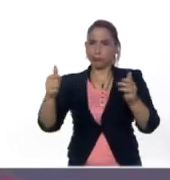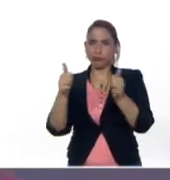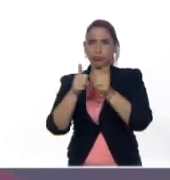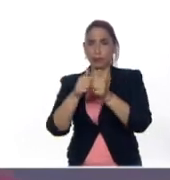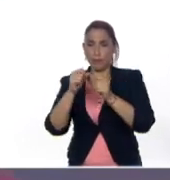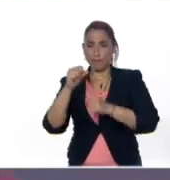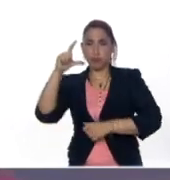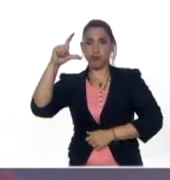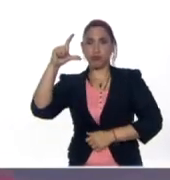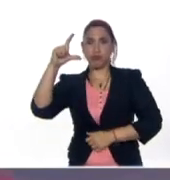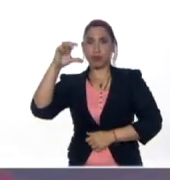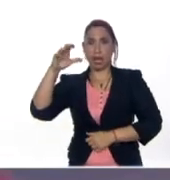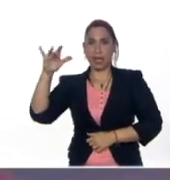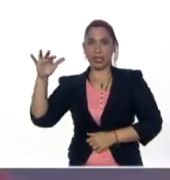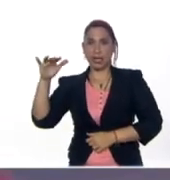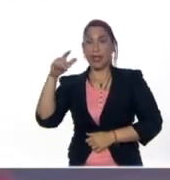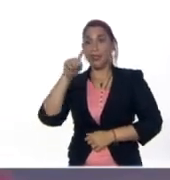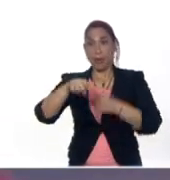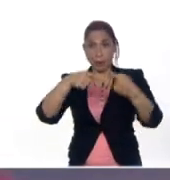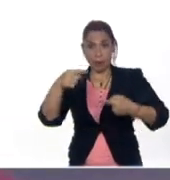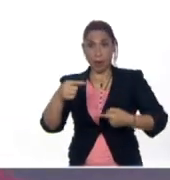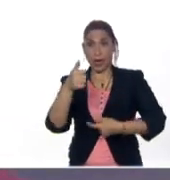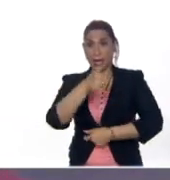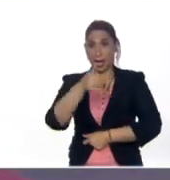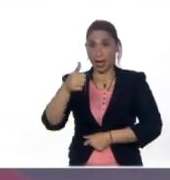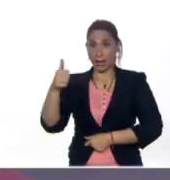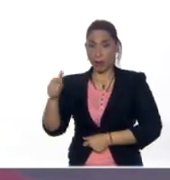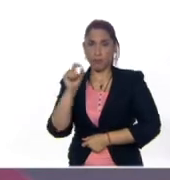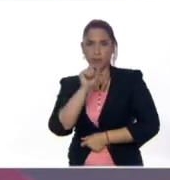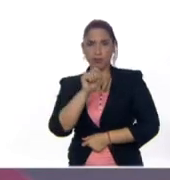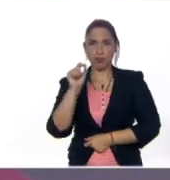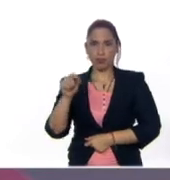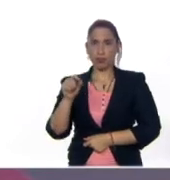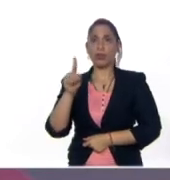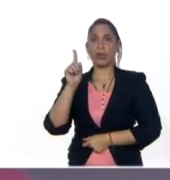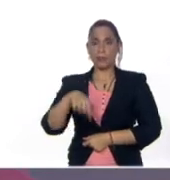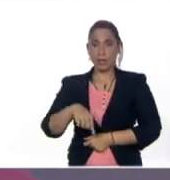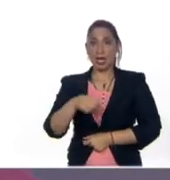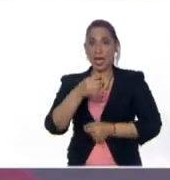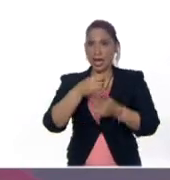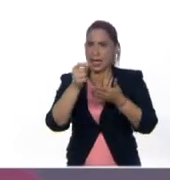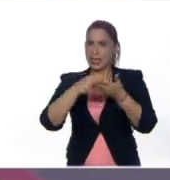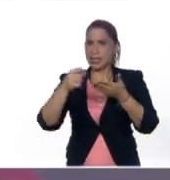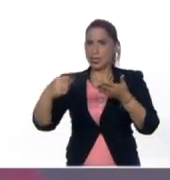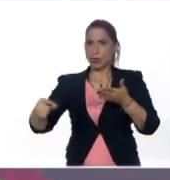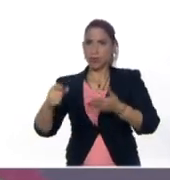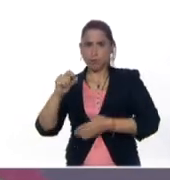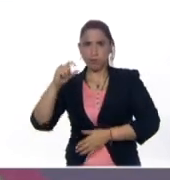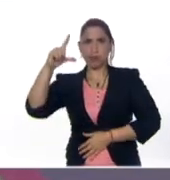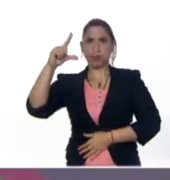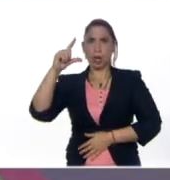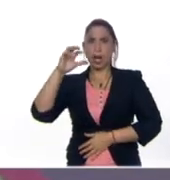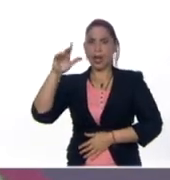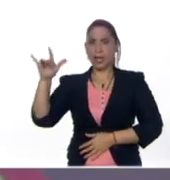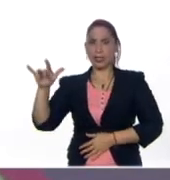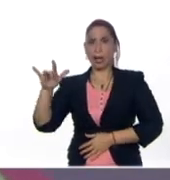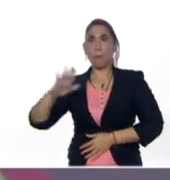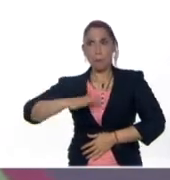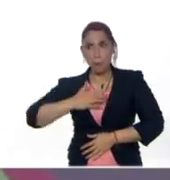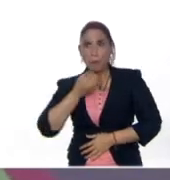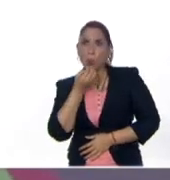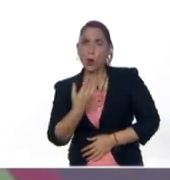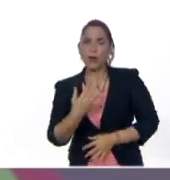letra mayúscula y después de cada punto también está escrito con letra mayúscula. O es una de las recomendaciones que se hace para tener una buena